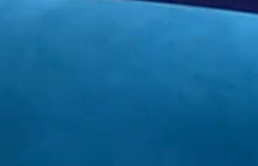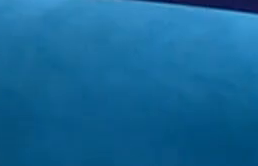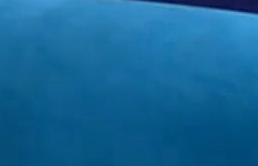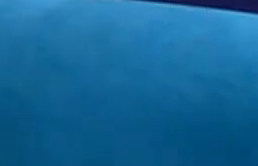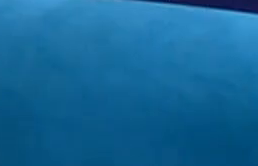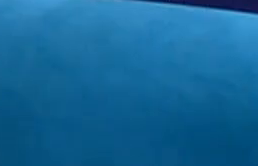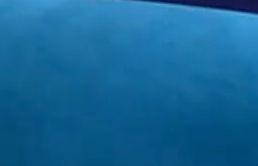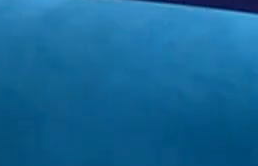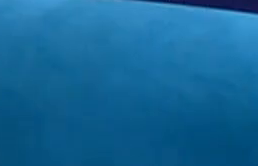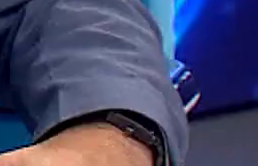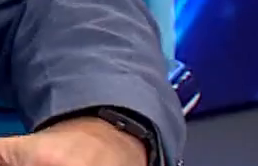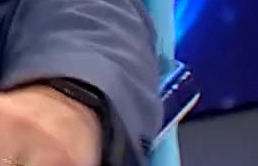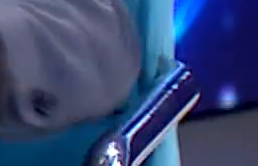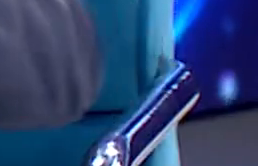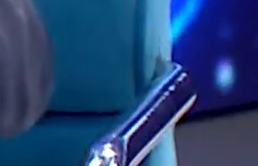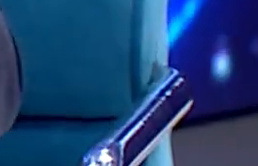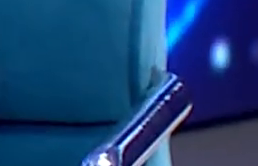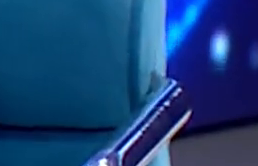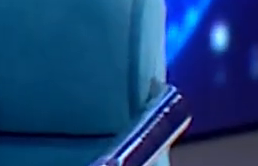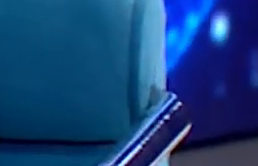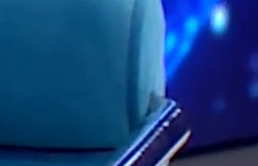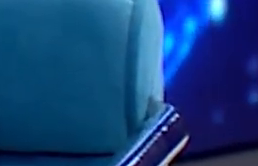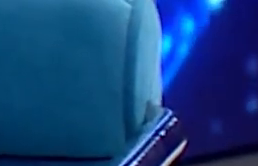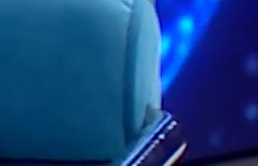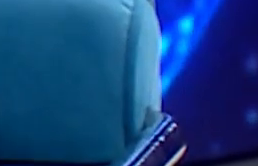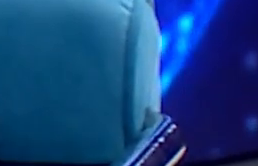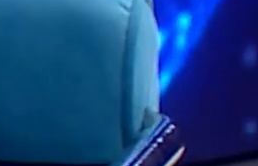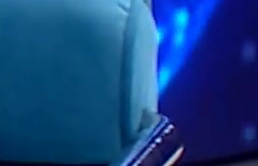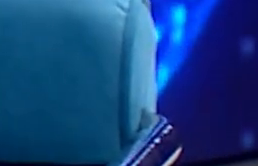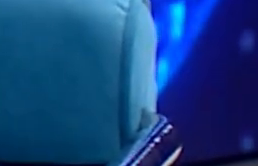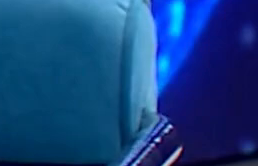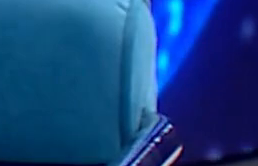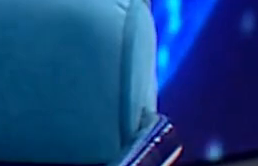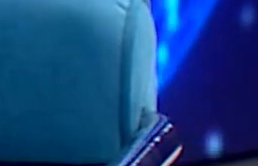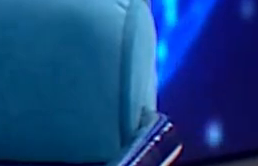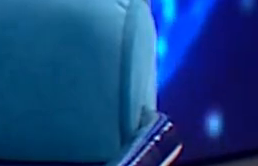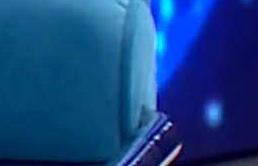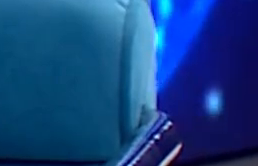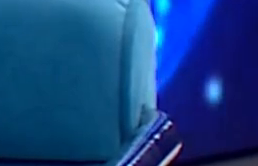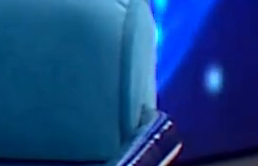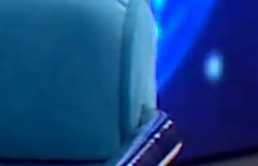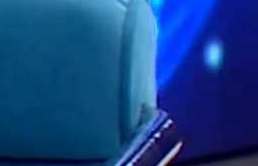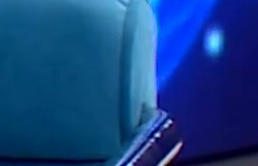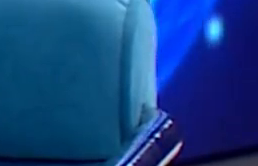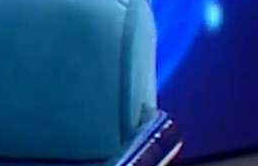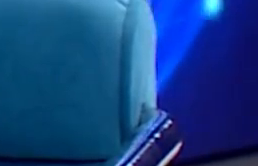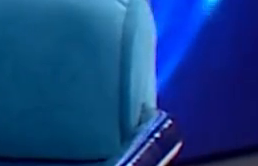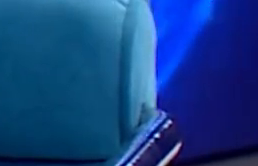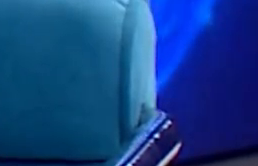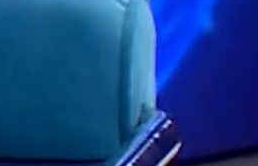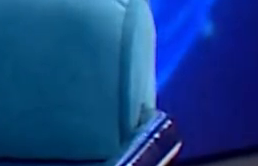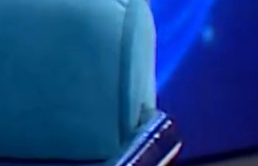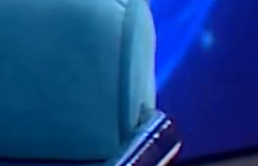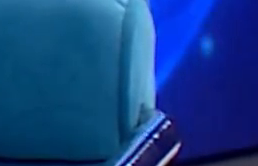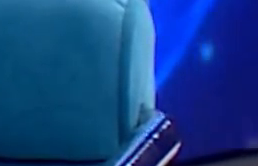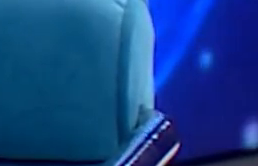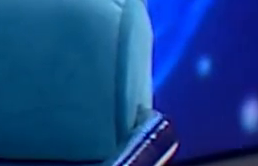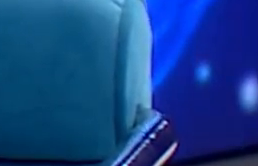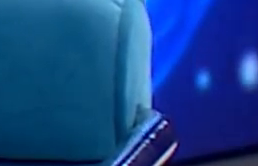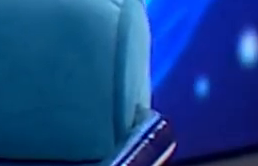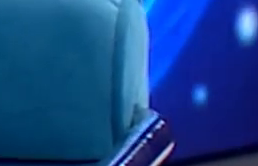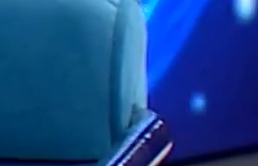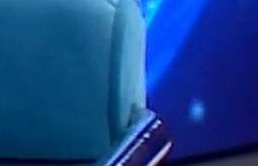raro. Muy raro. Sí, sí. Pero sabemos nosotros que estas personas, que por ejemplo habíamos nuestro invitado anterior, ¿cómo discernir entre estoy